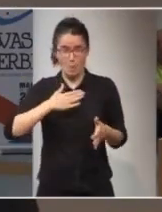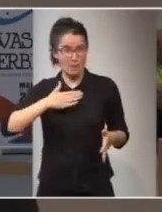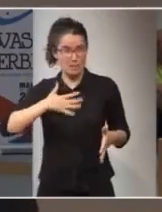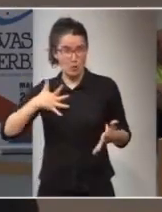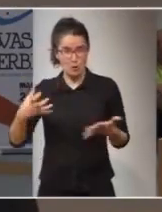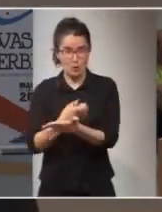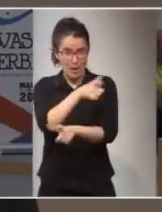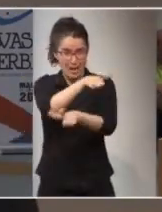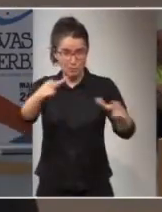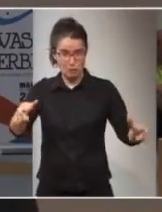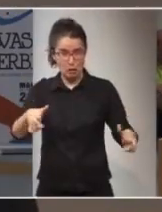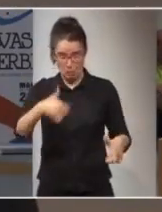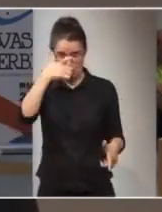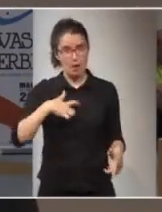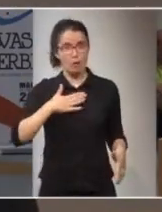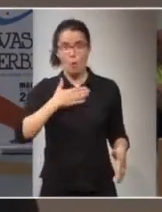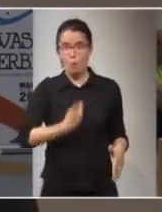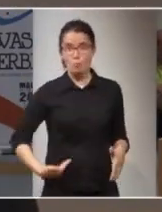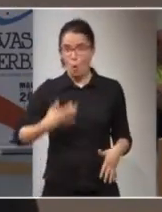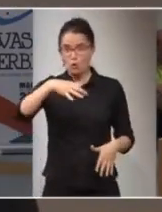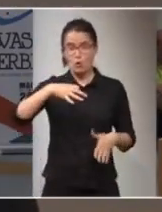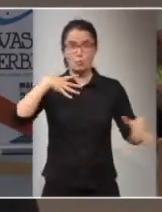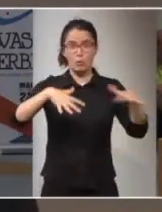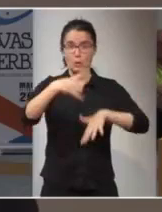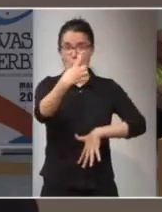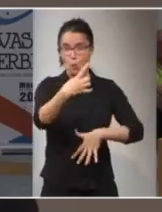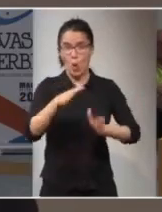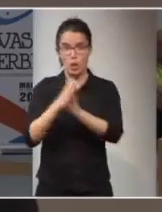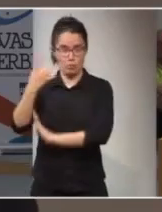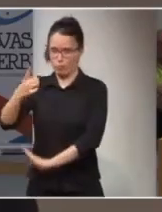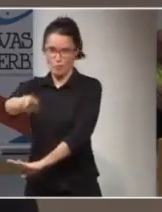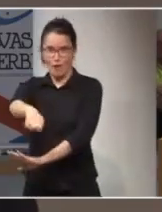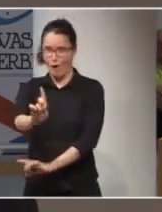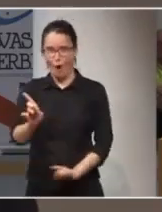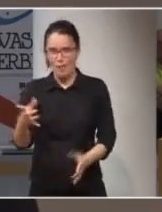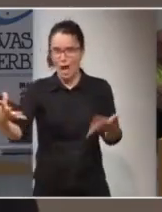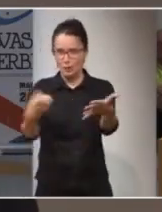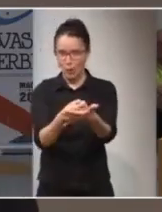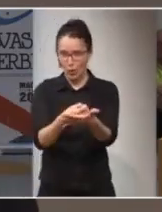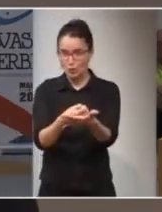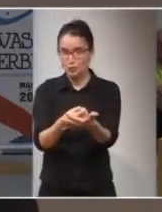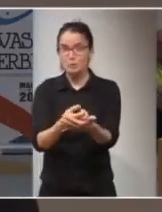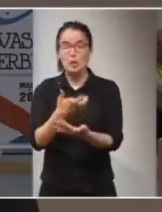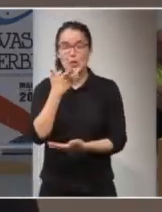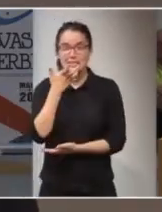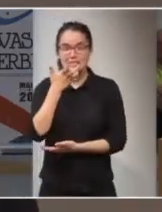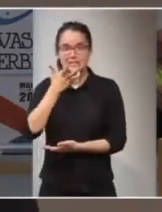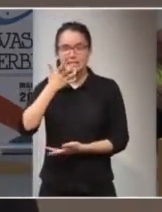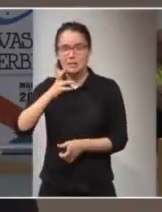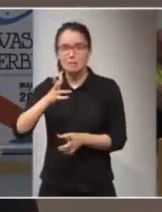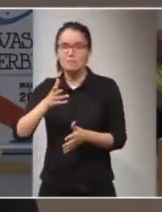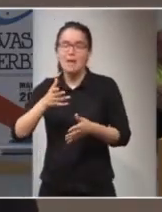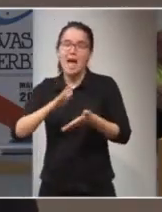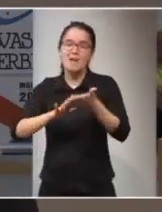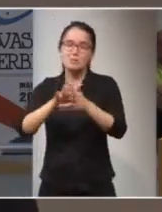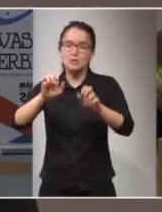no es patrimonio de una persona, ni de un movimiento, mucho menos de un libro. Pero si vamos al concepto